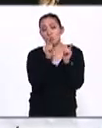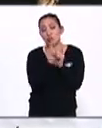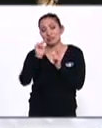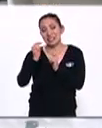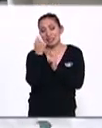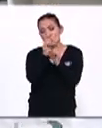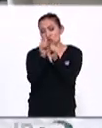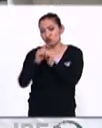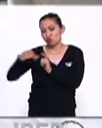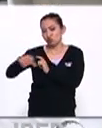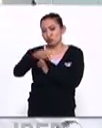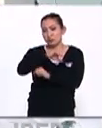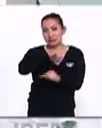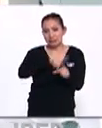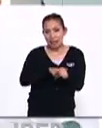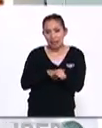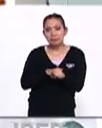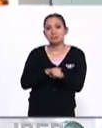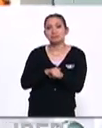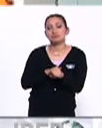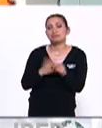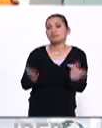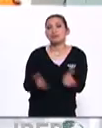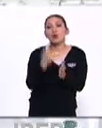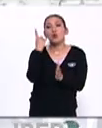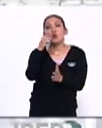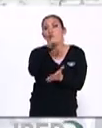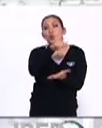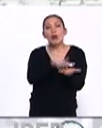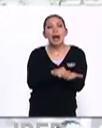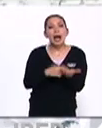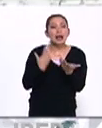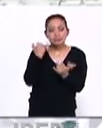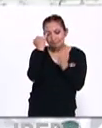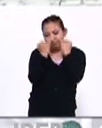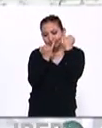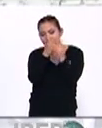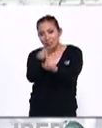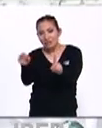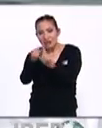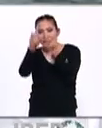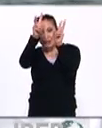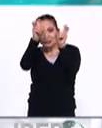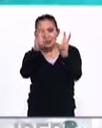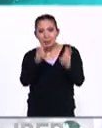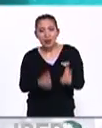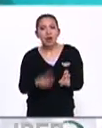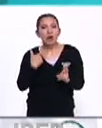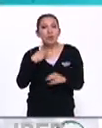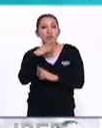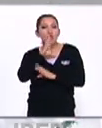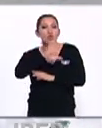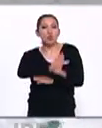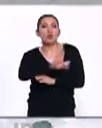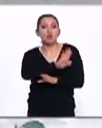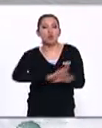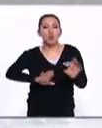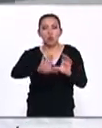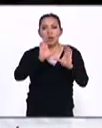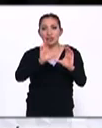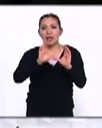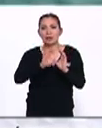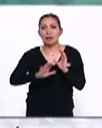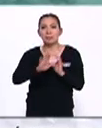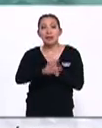técnicos especializados. La cooperación promueve un espacio de iniciativas en diversos temas, como la preservación del medio ambiente,